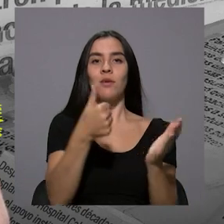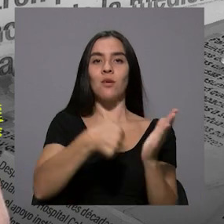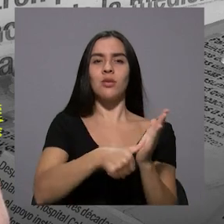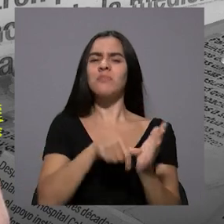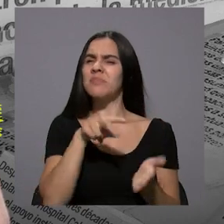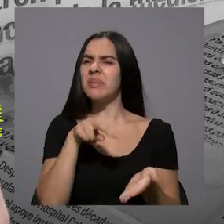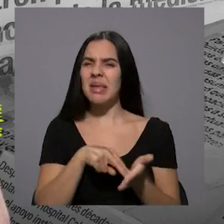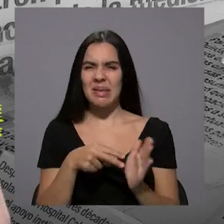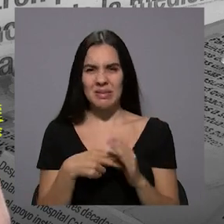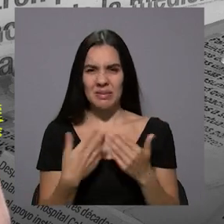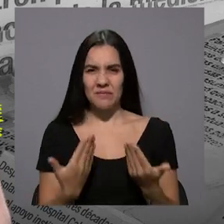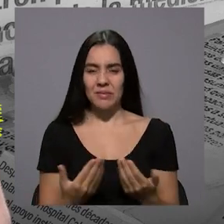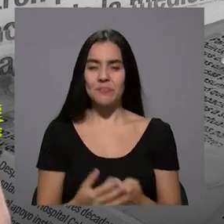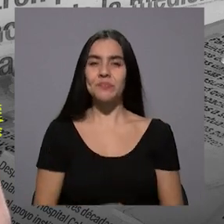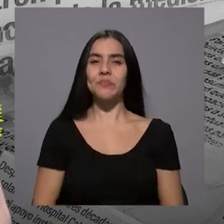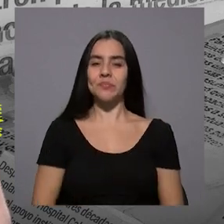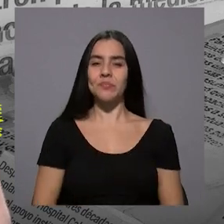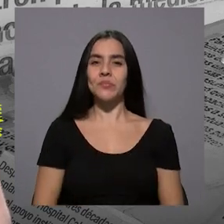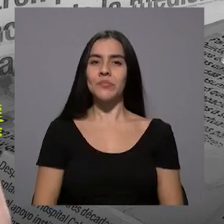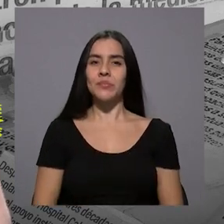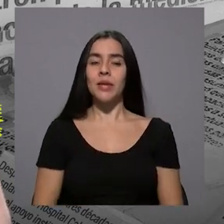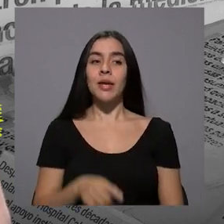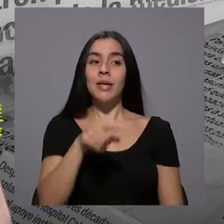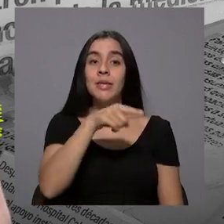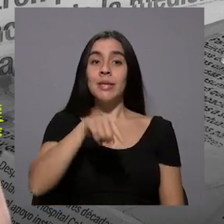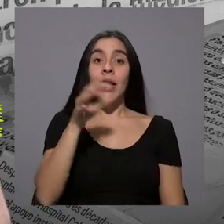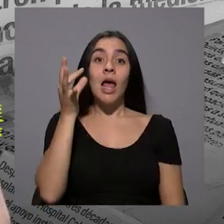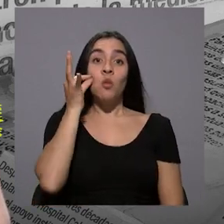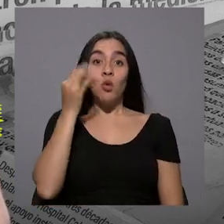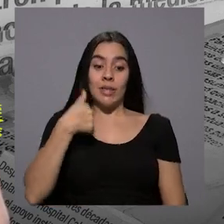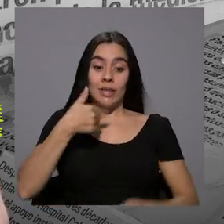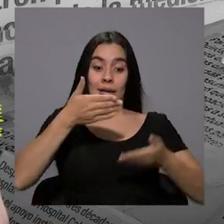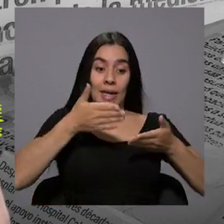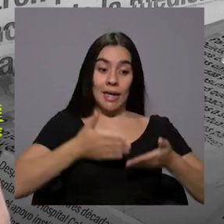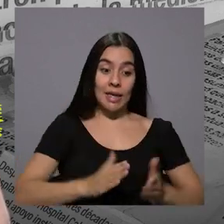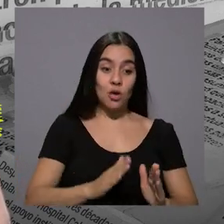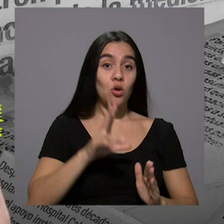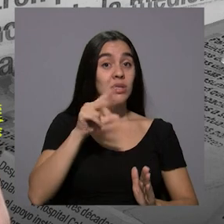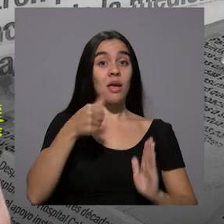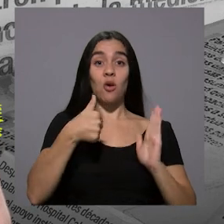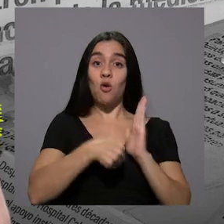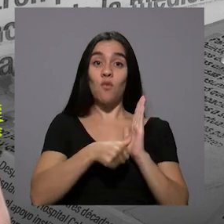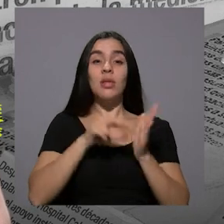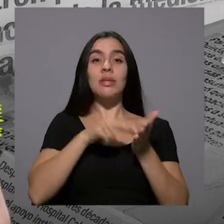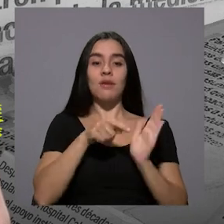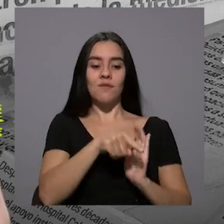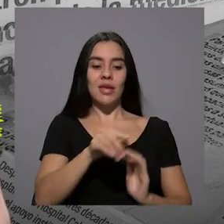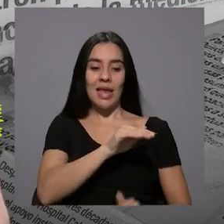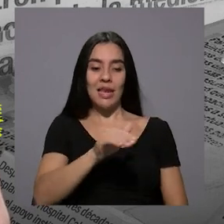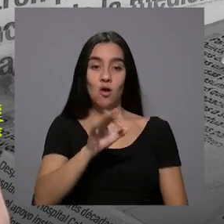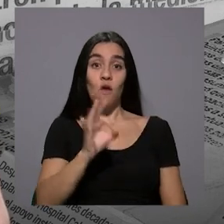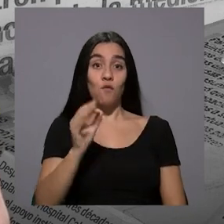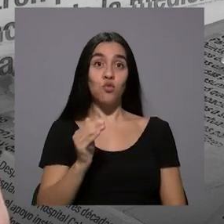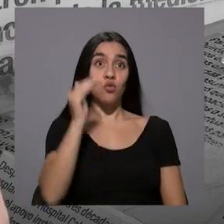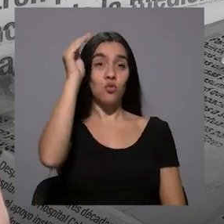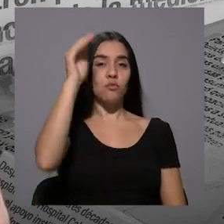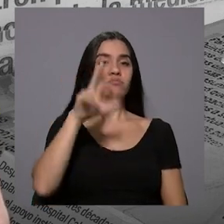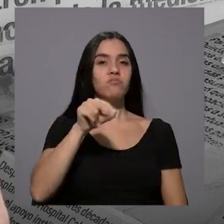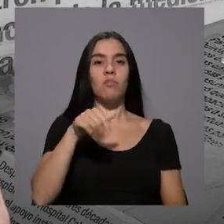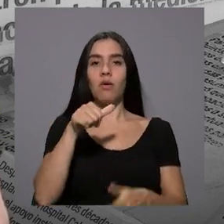¿Qué quiere decir eso? Que mujeres que tienen hijos que no votan, hay mucha más probabilidad de que sus hijos sean